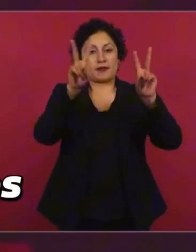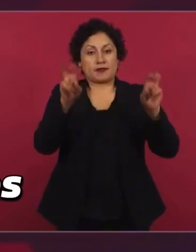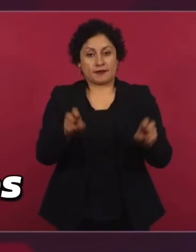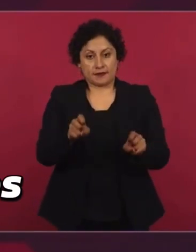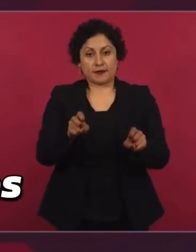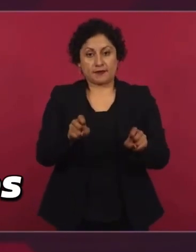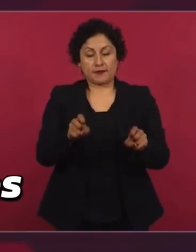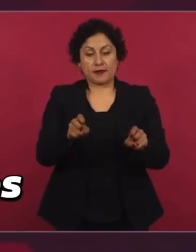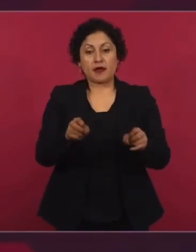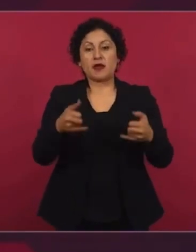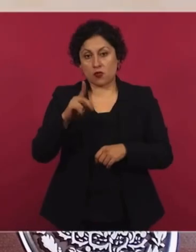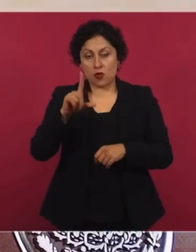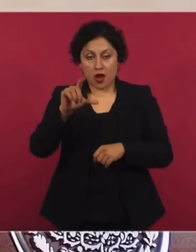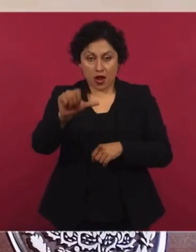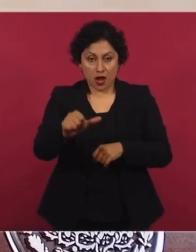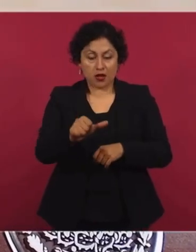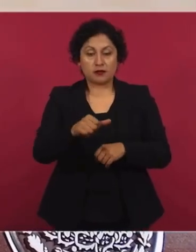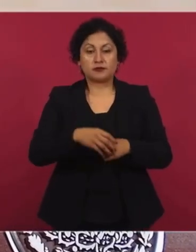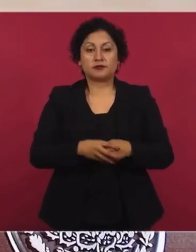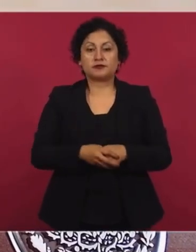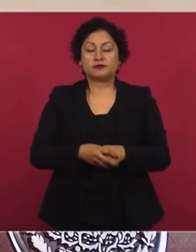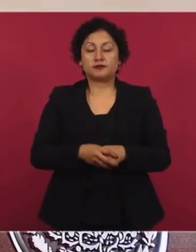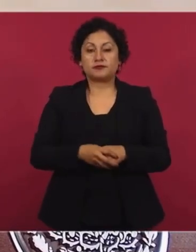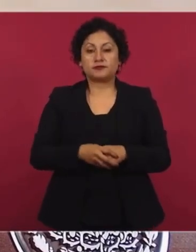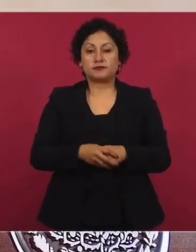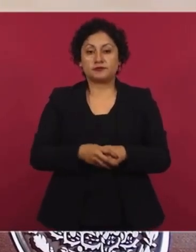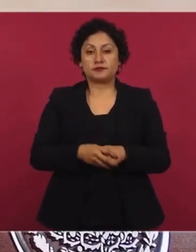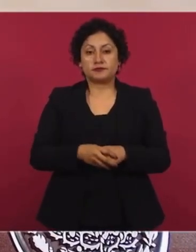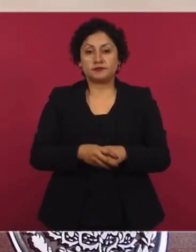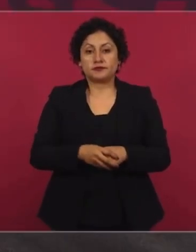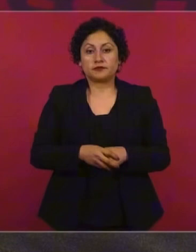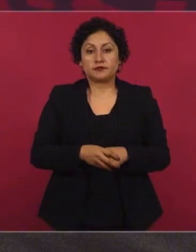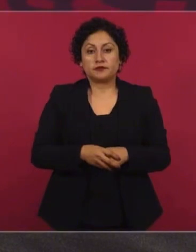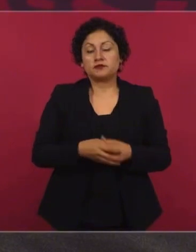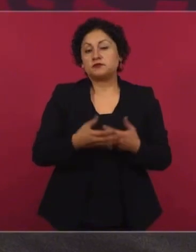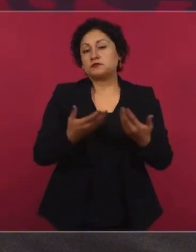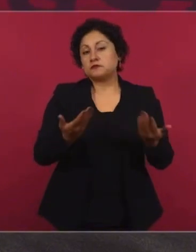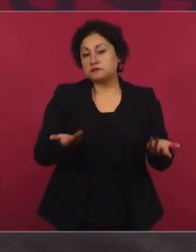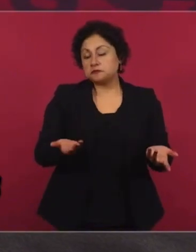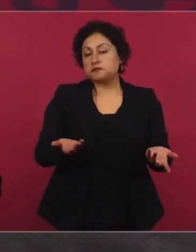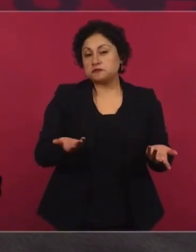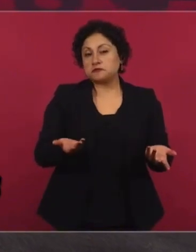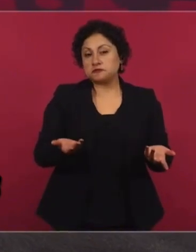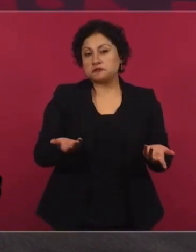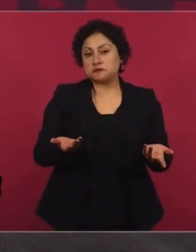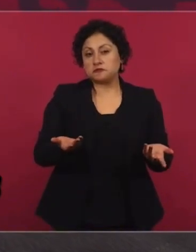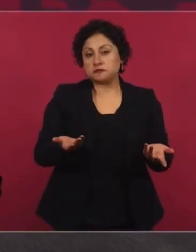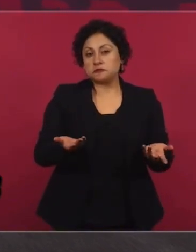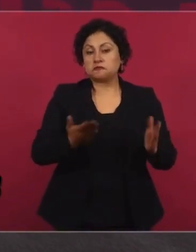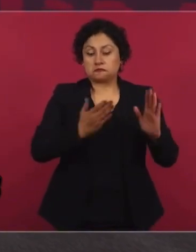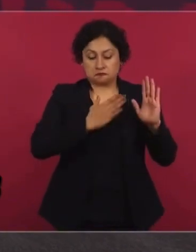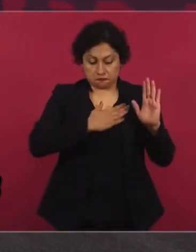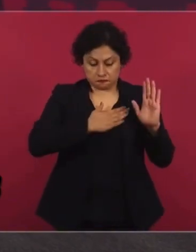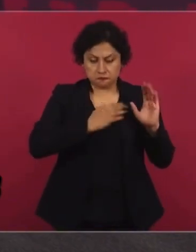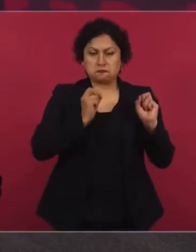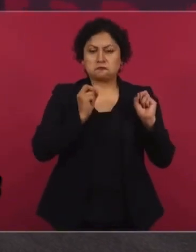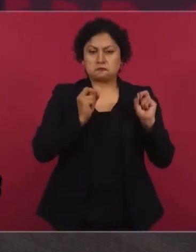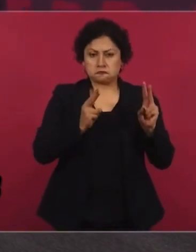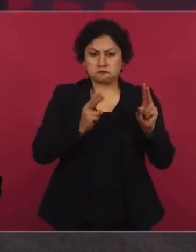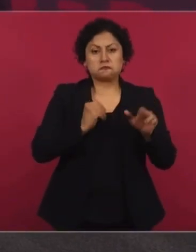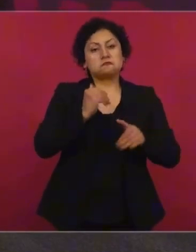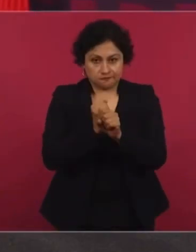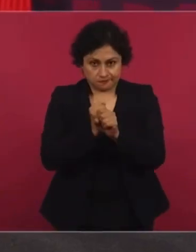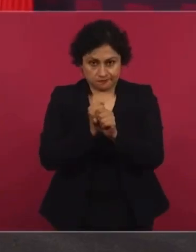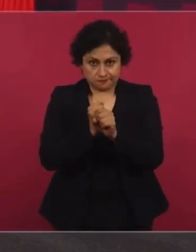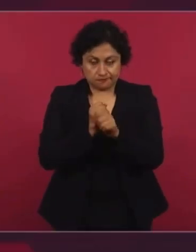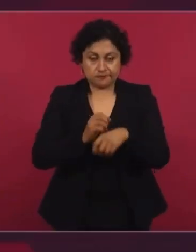en Iguala e iniciamos los trabajos con este propósito.